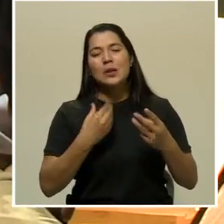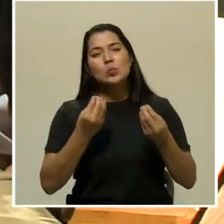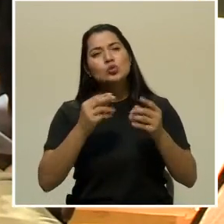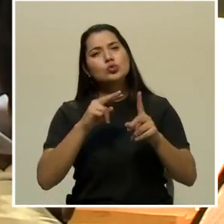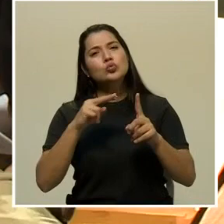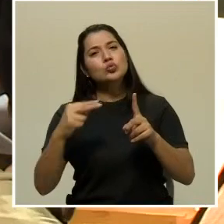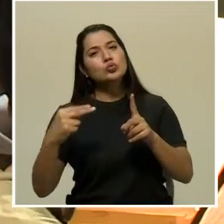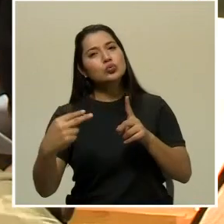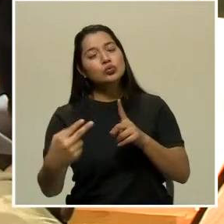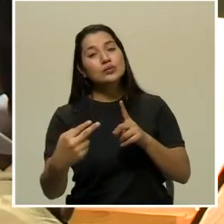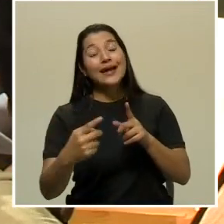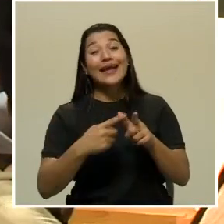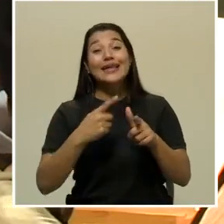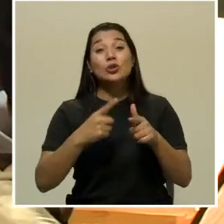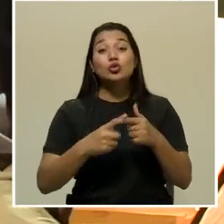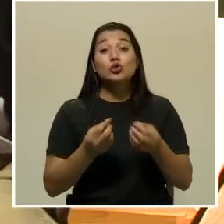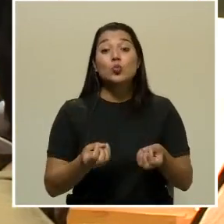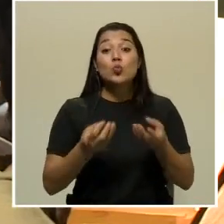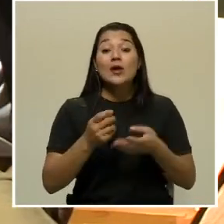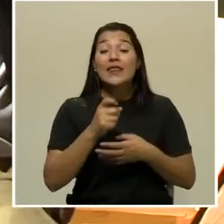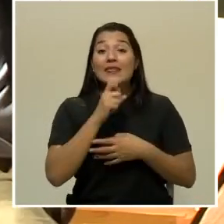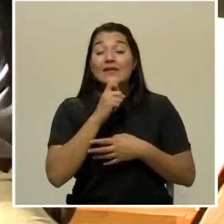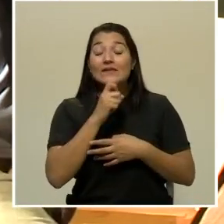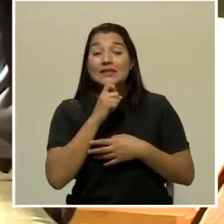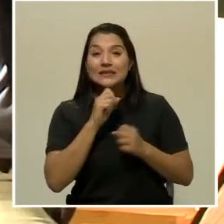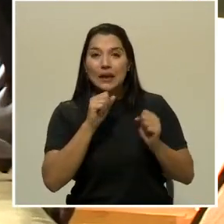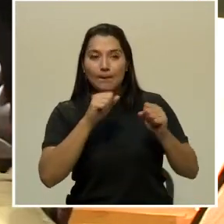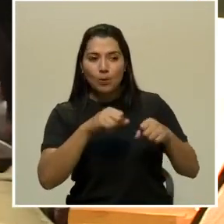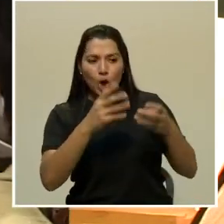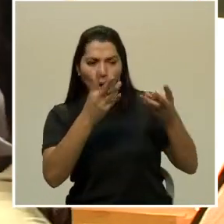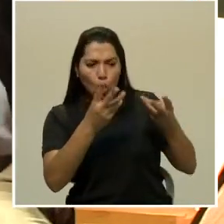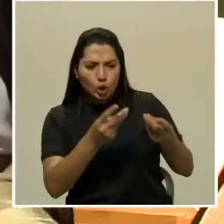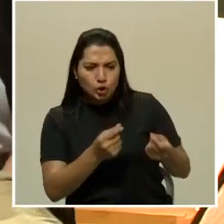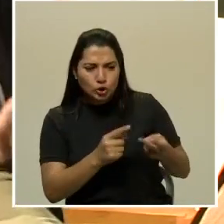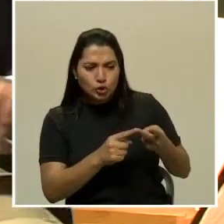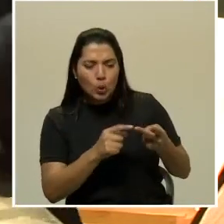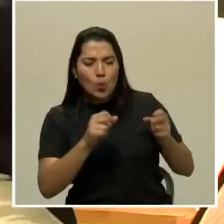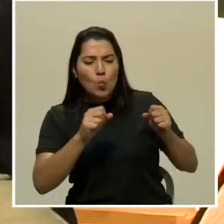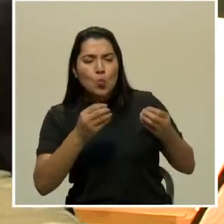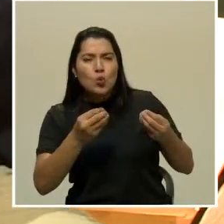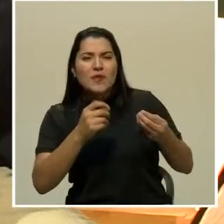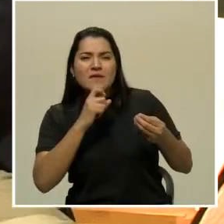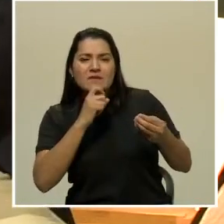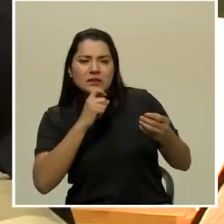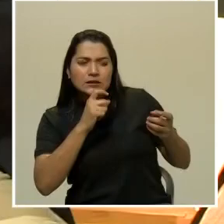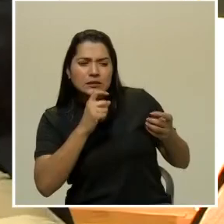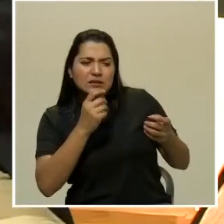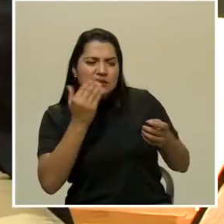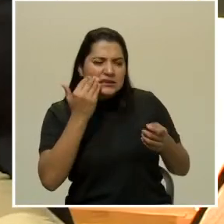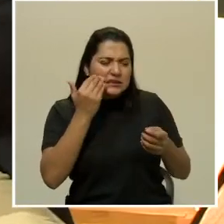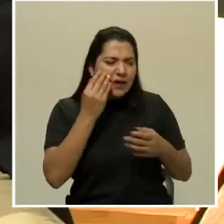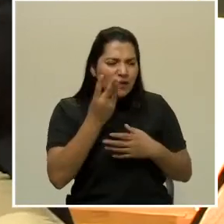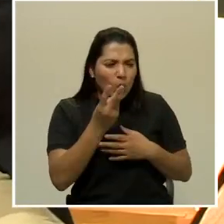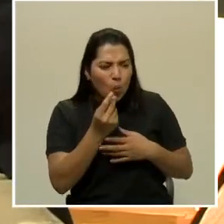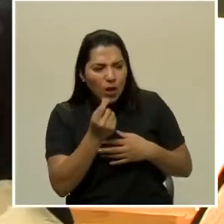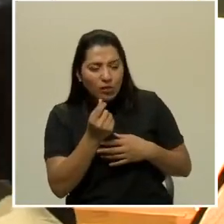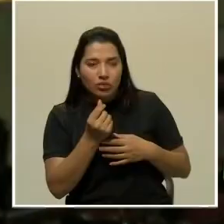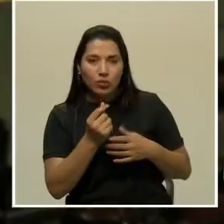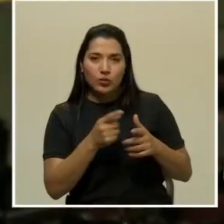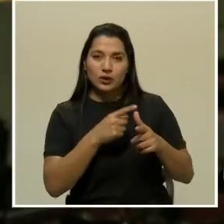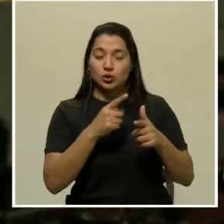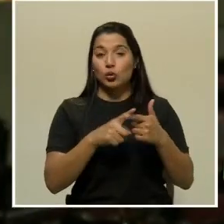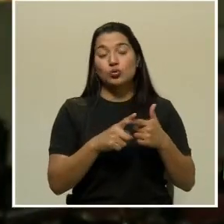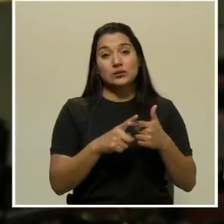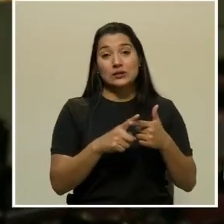es muy difícil de cuantificarlo, es muy difícil de medirlo y está acompañando